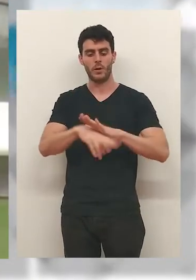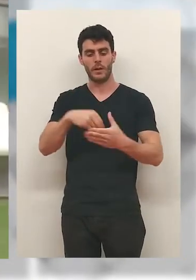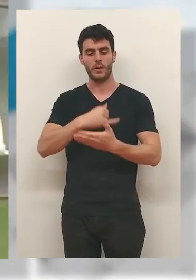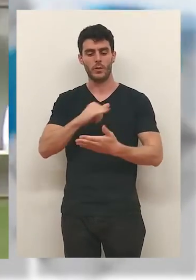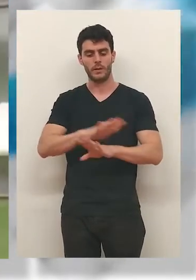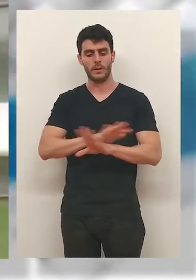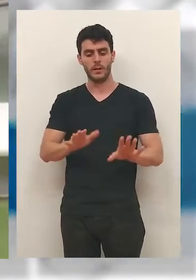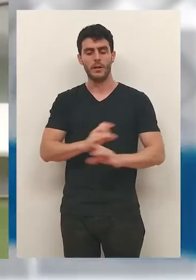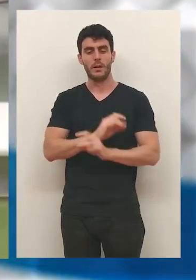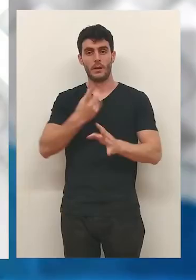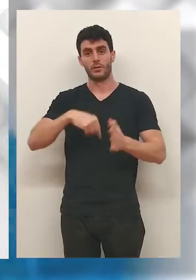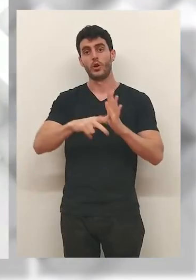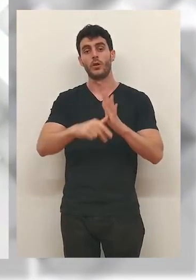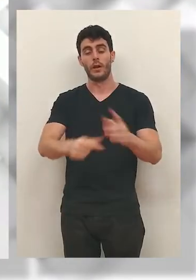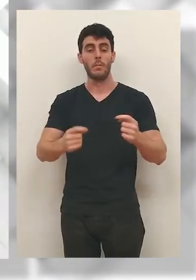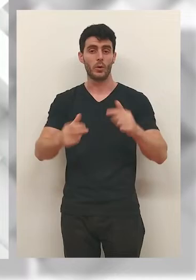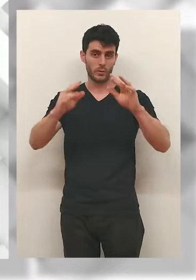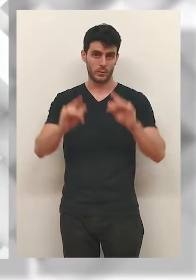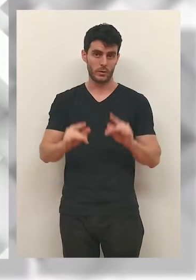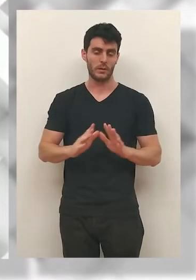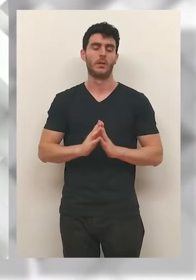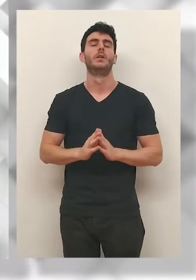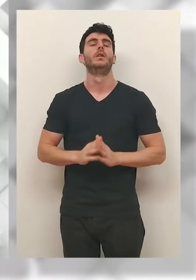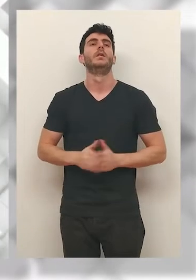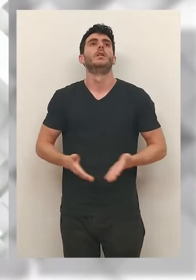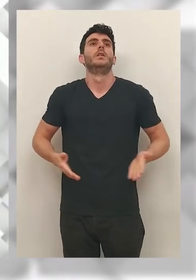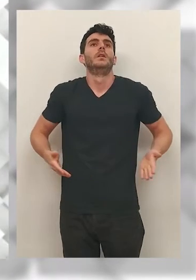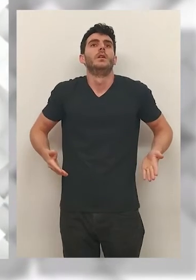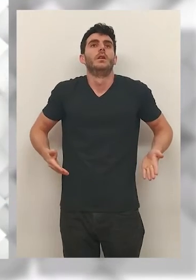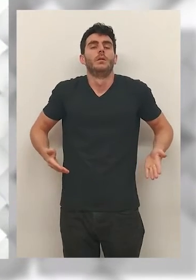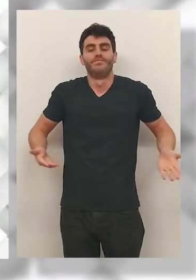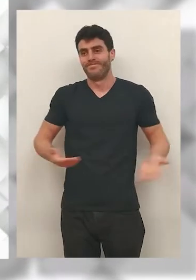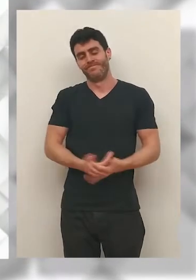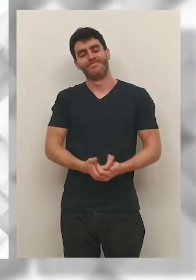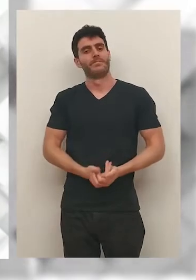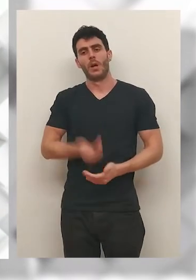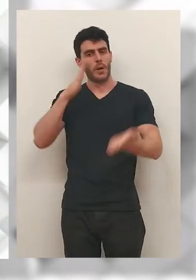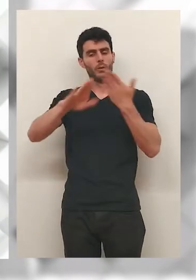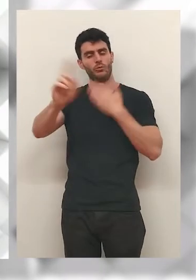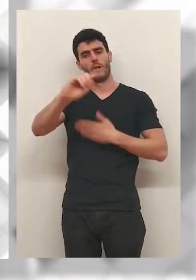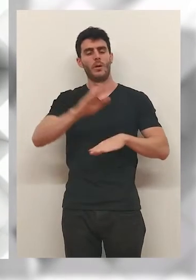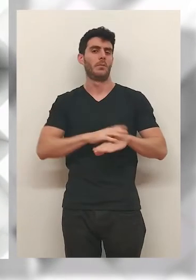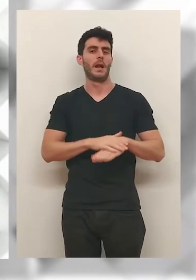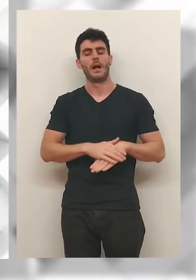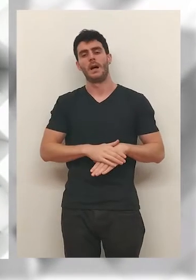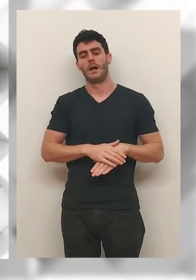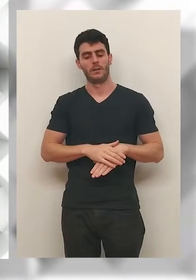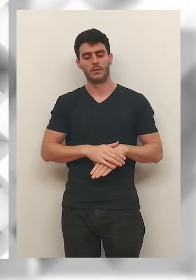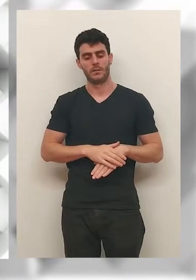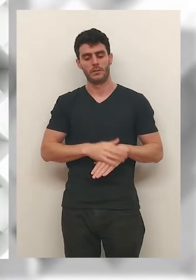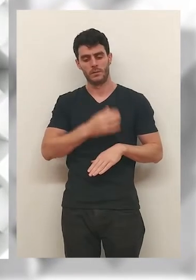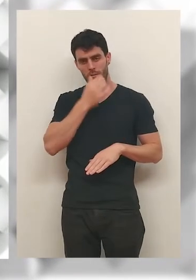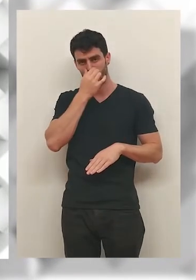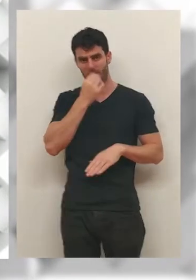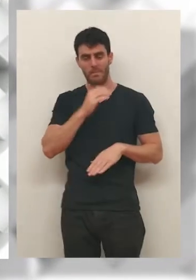con únicamente tres futbolistas. Evidentemente vamos un poco tarde, pero que no es una excusa